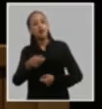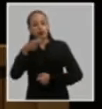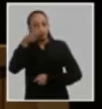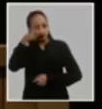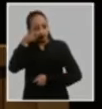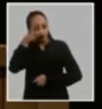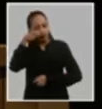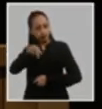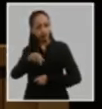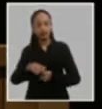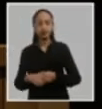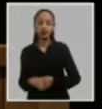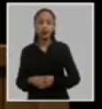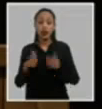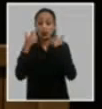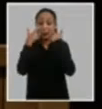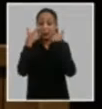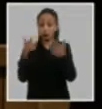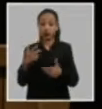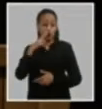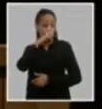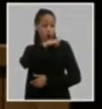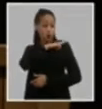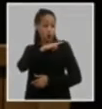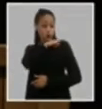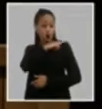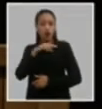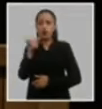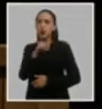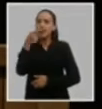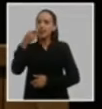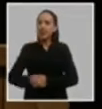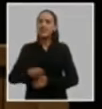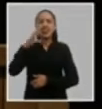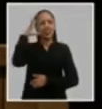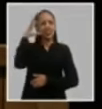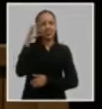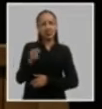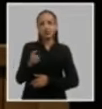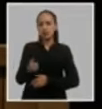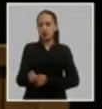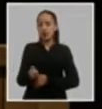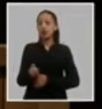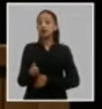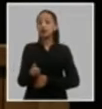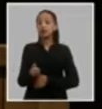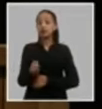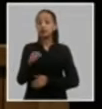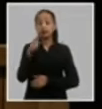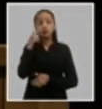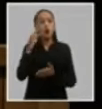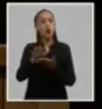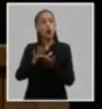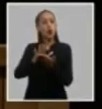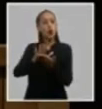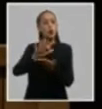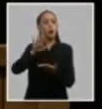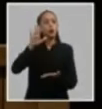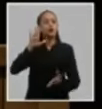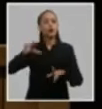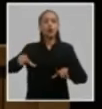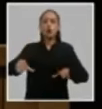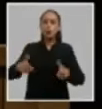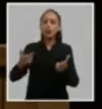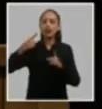elevar en los cuadros la formación de convicciones reforzando su incondicionalidad y compromiso para